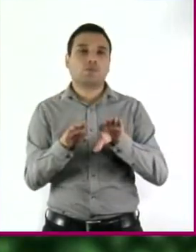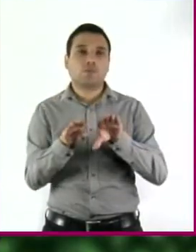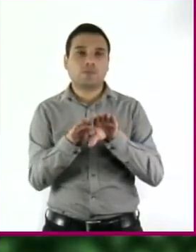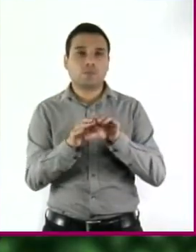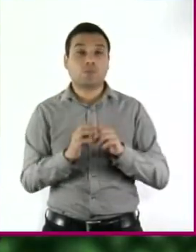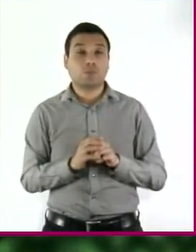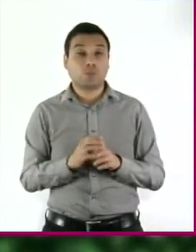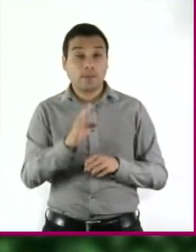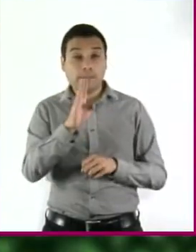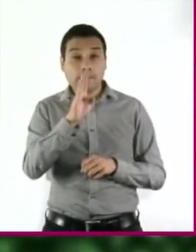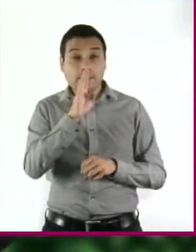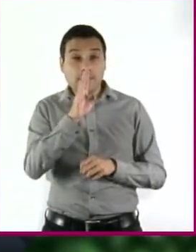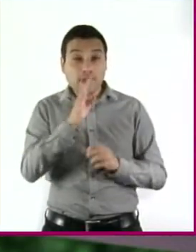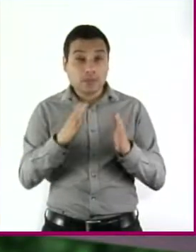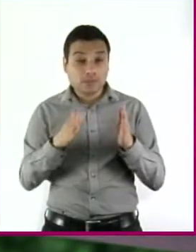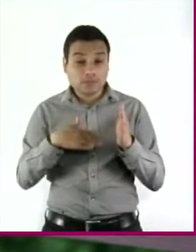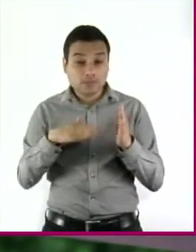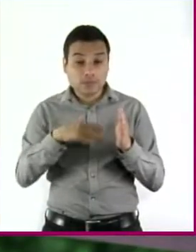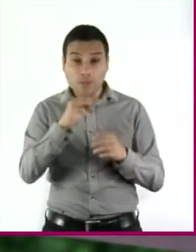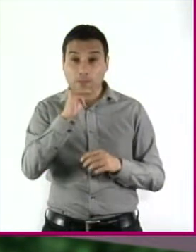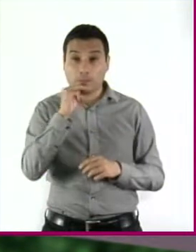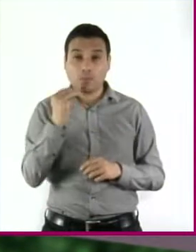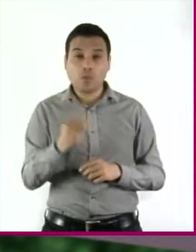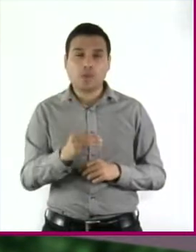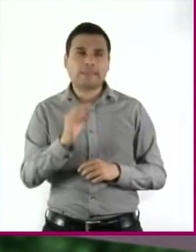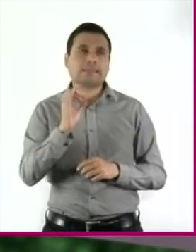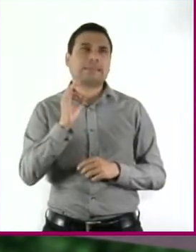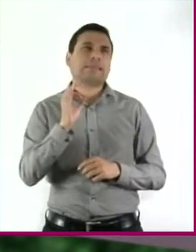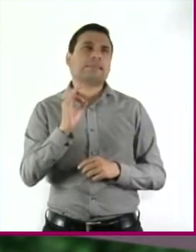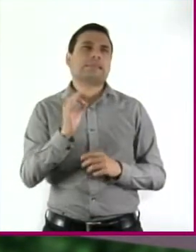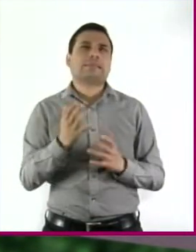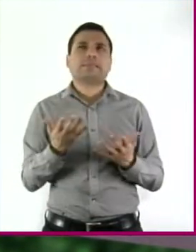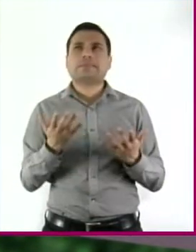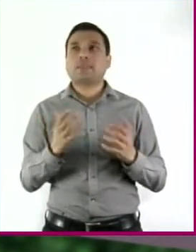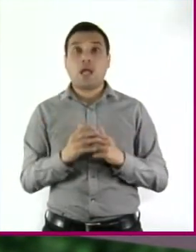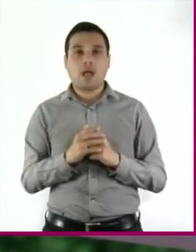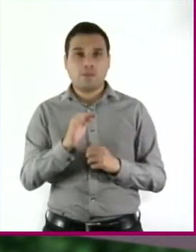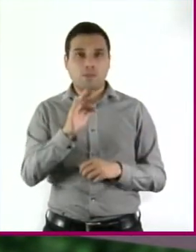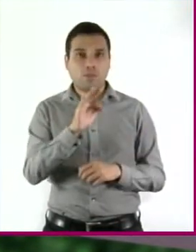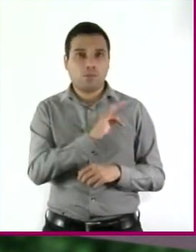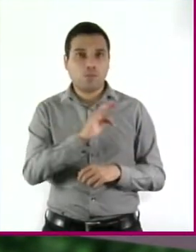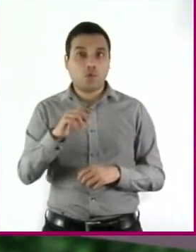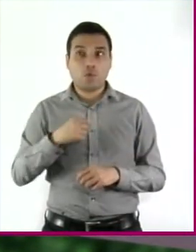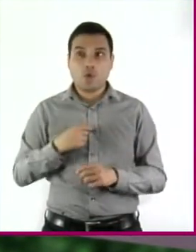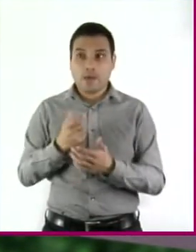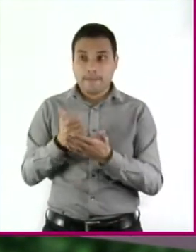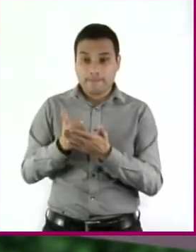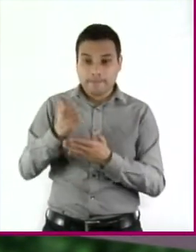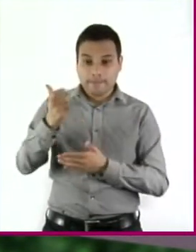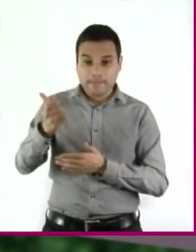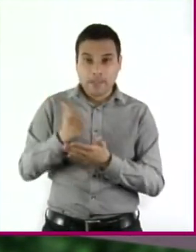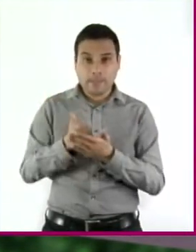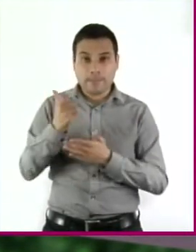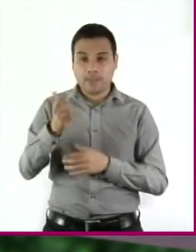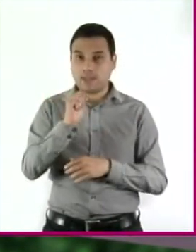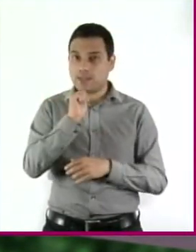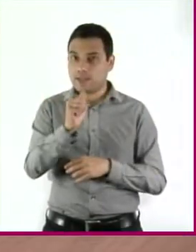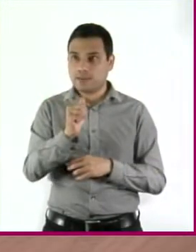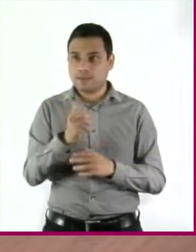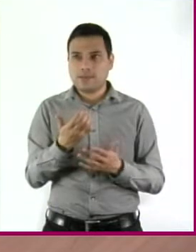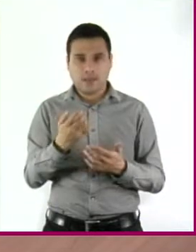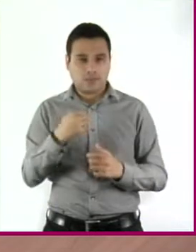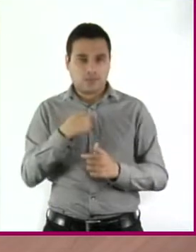mole de tu mamá? ¡Uf! Podría ya no dar para el gasto en la casa. Así verían el valor que aporto y cómo merezco mis